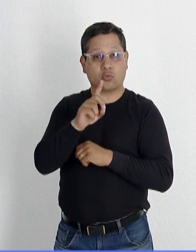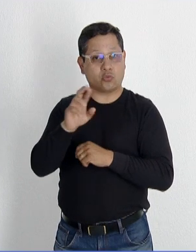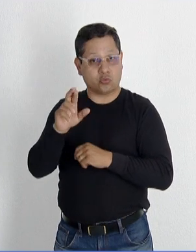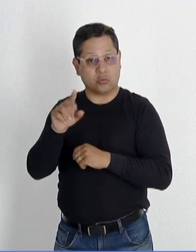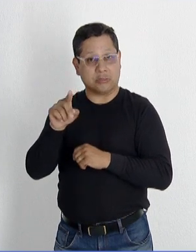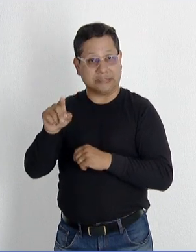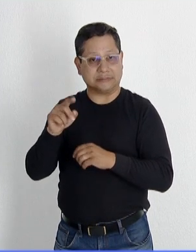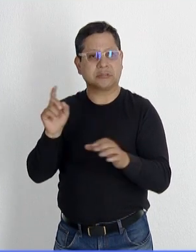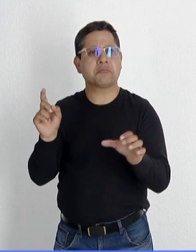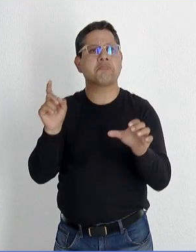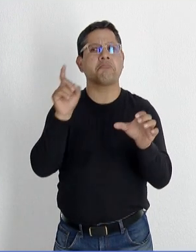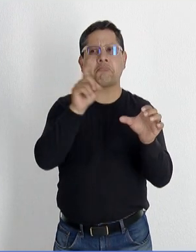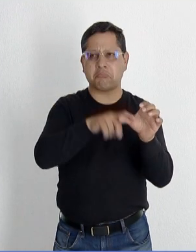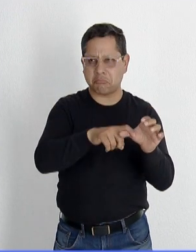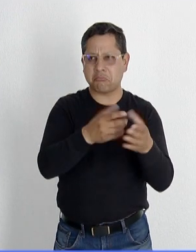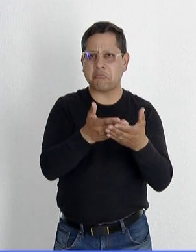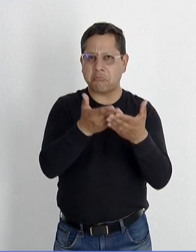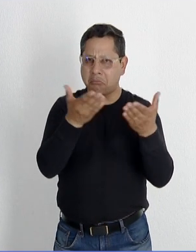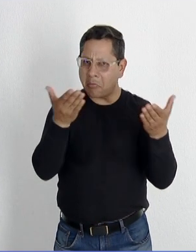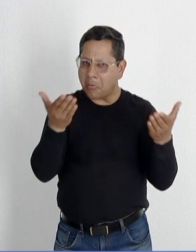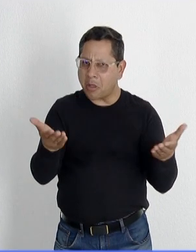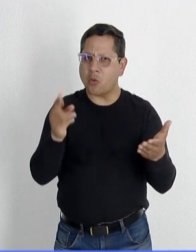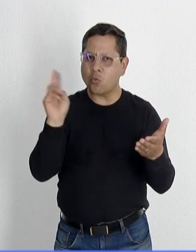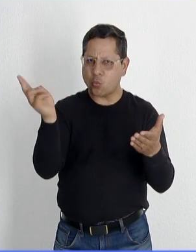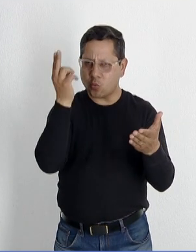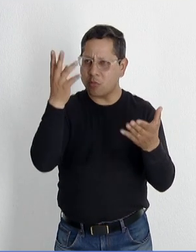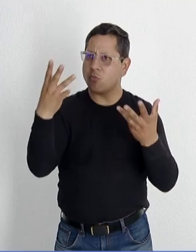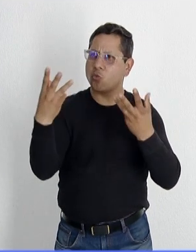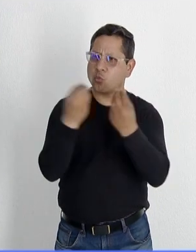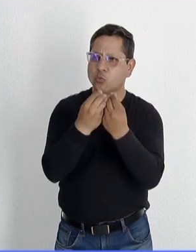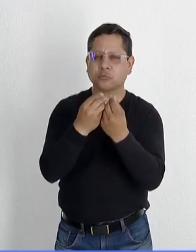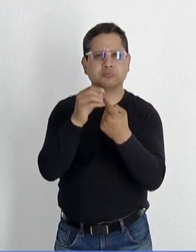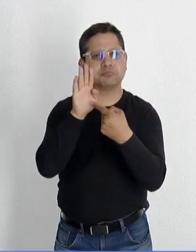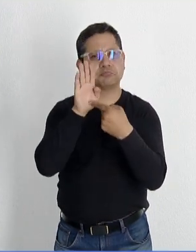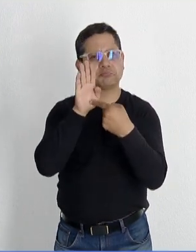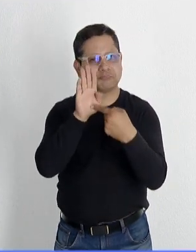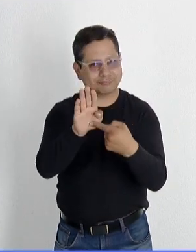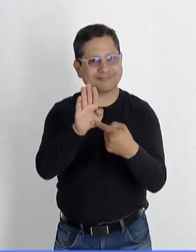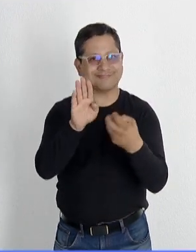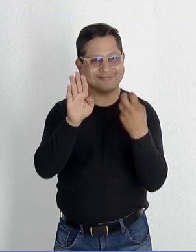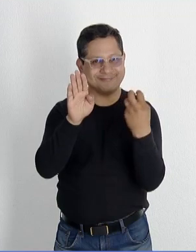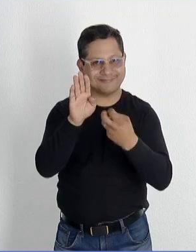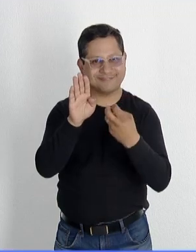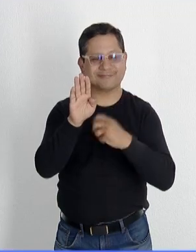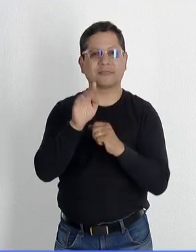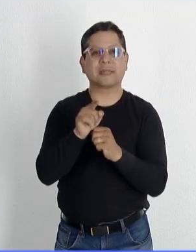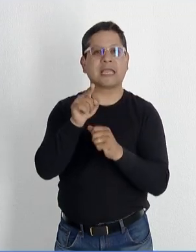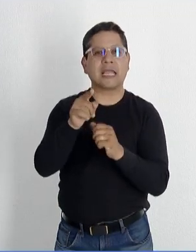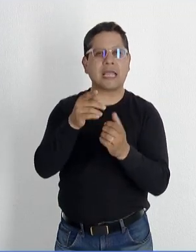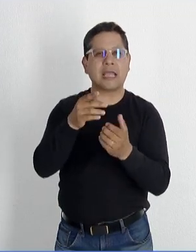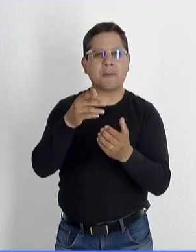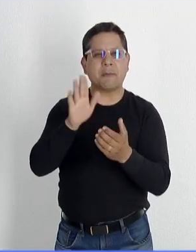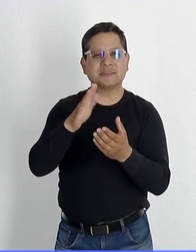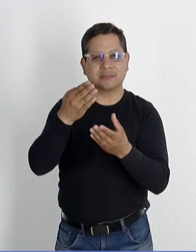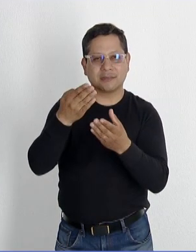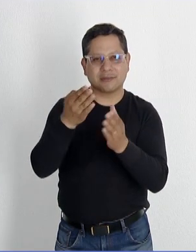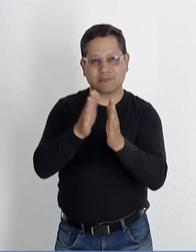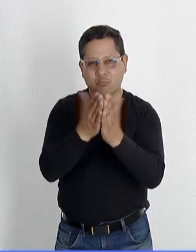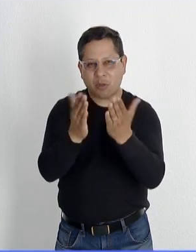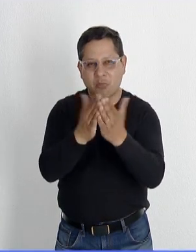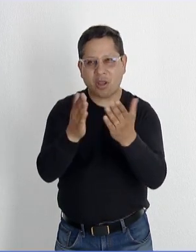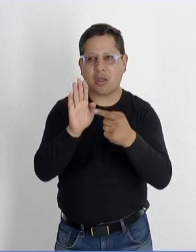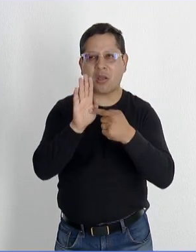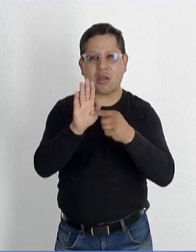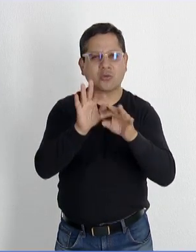doctor Atle formaría parte de este colegio que ahora, junto con la UNAM, presenta justamente la edición facsimilar de esta